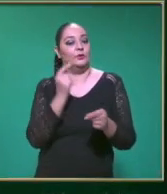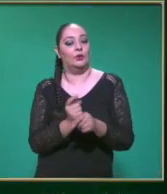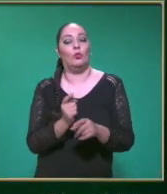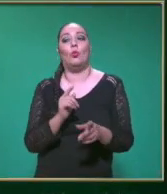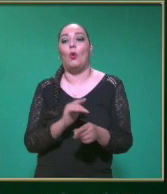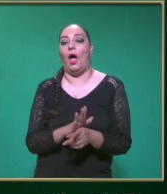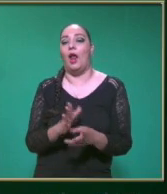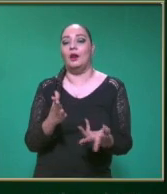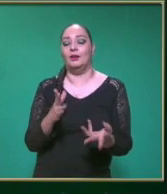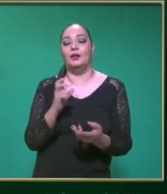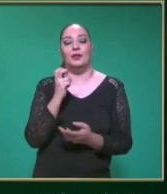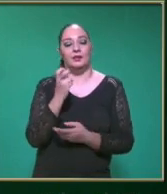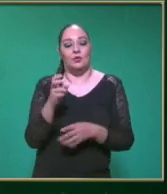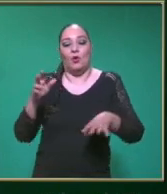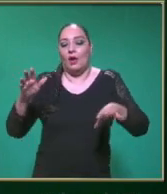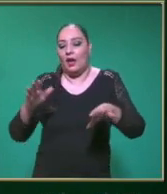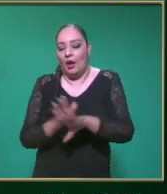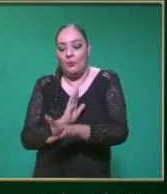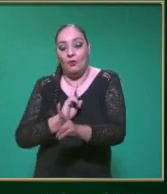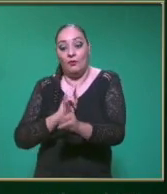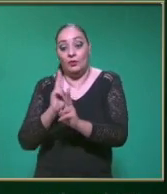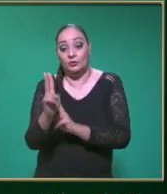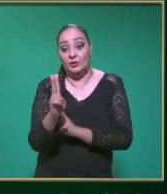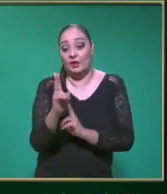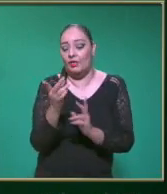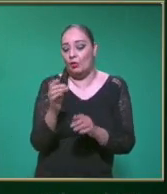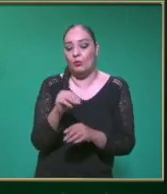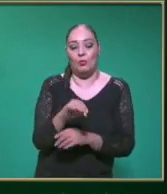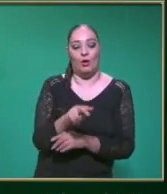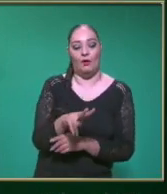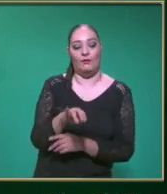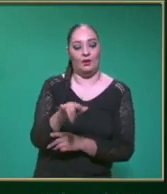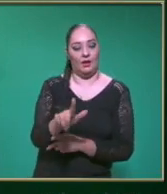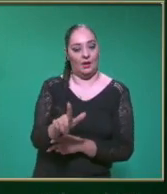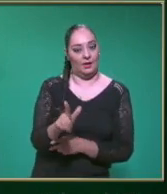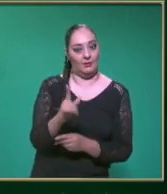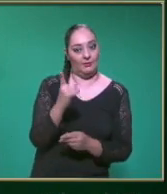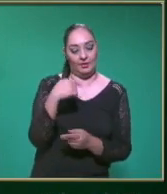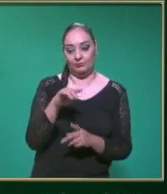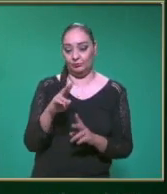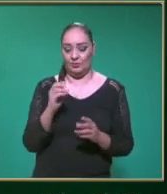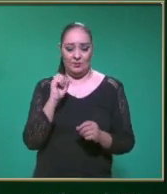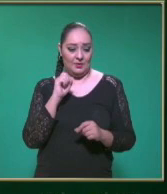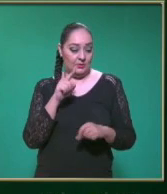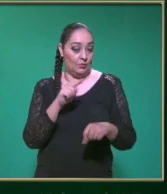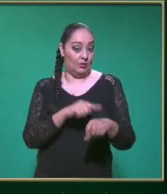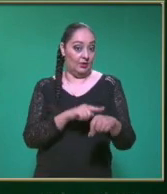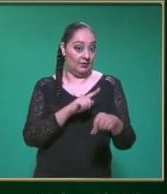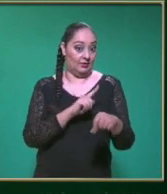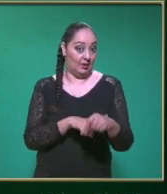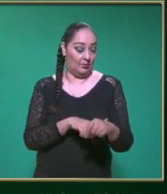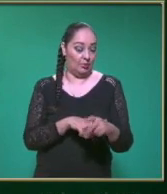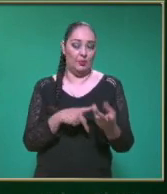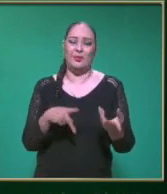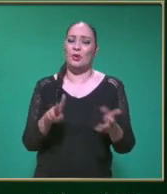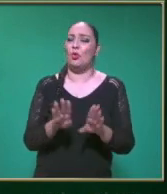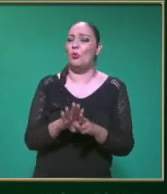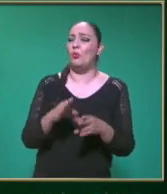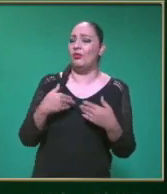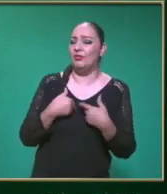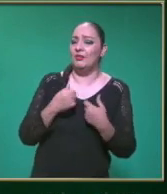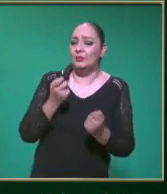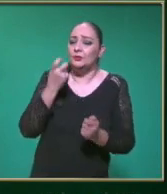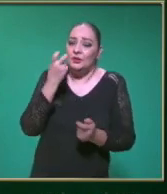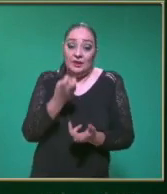Precisamente Esos cambios En la velocidad De un cuerpo O de un móvil Sobre una unidad de tiempo Pero como se interpretan Estas